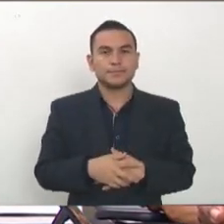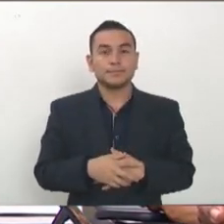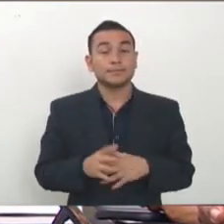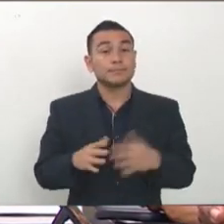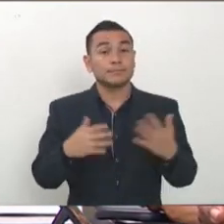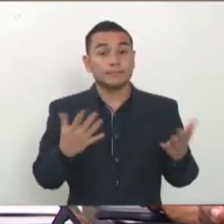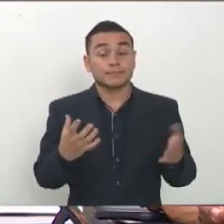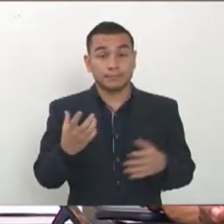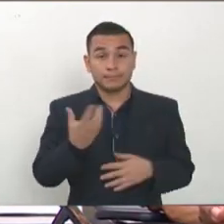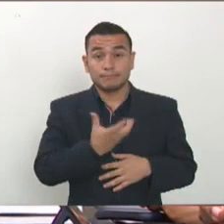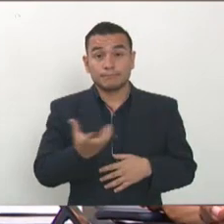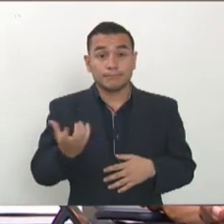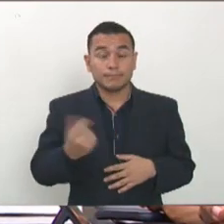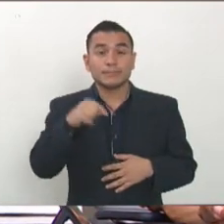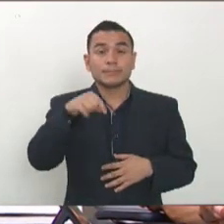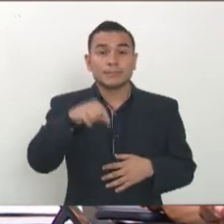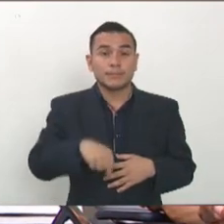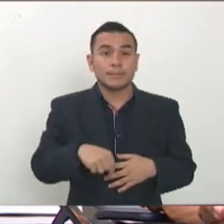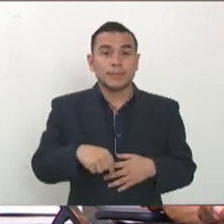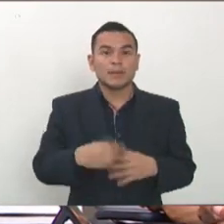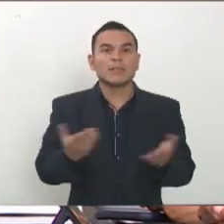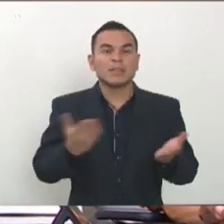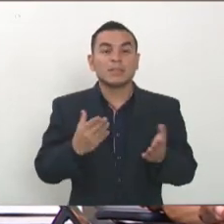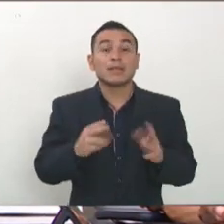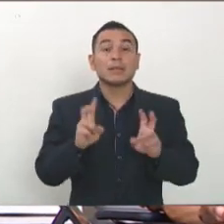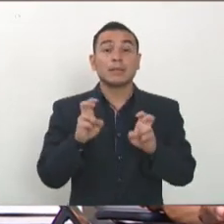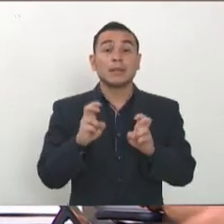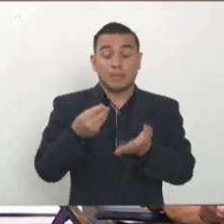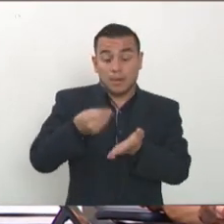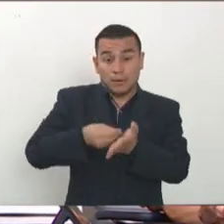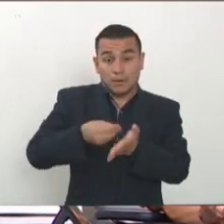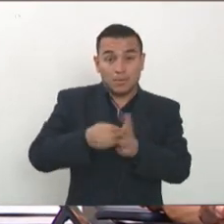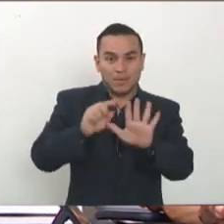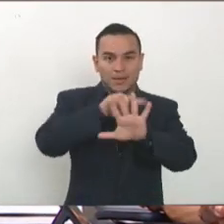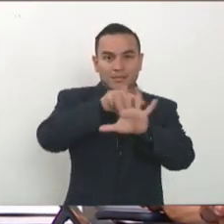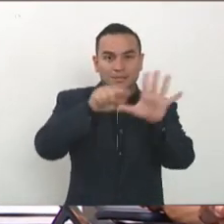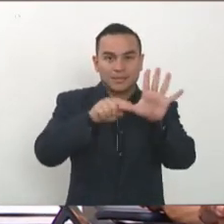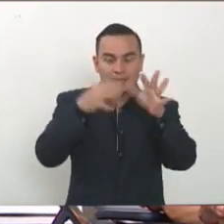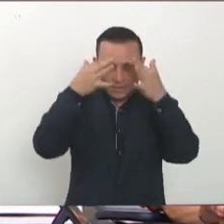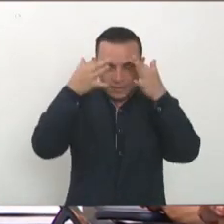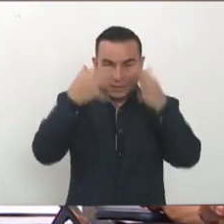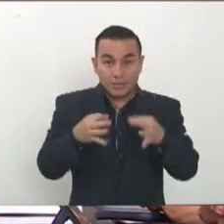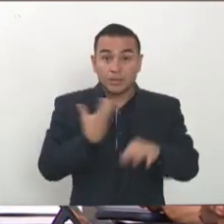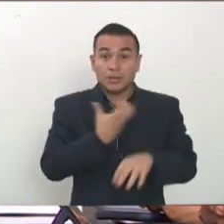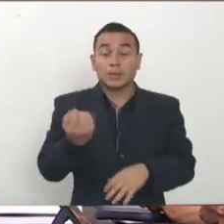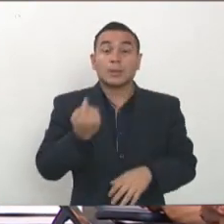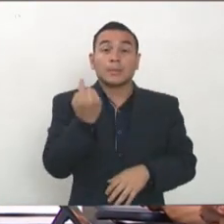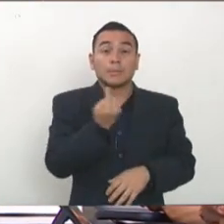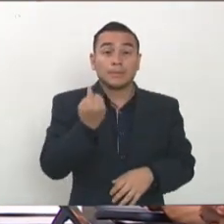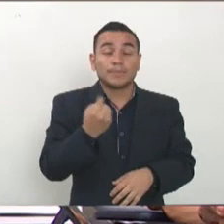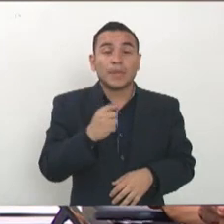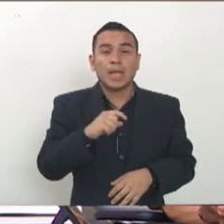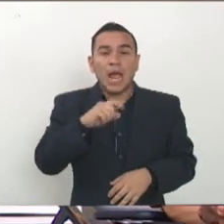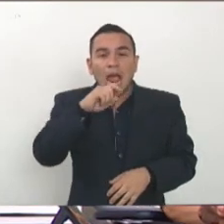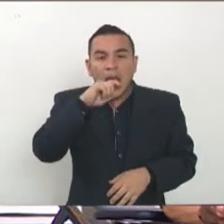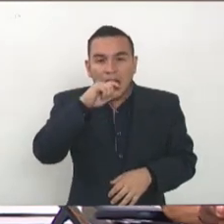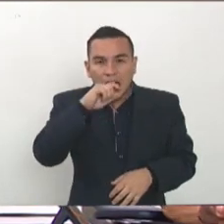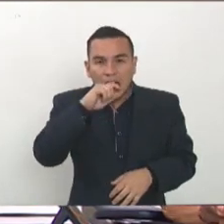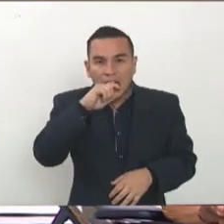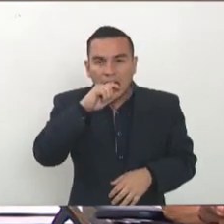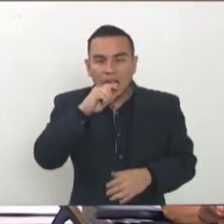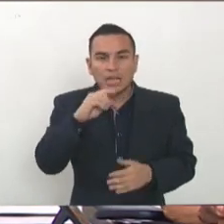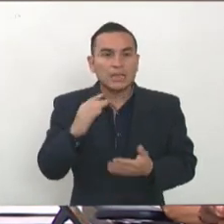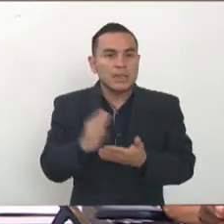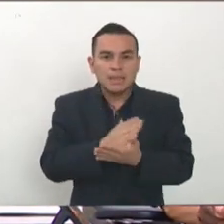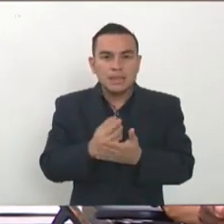así que tomamos hoy algunas medidas económicas para paliar y que a la gente más pobre y más vulnerable no se nos muera de hambre antes de morirse